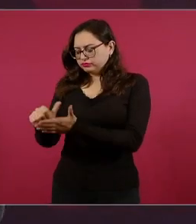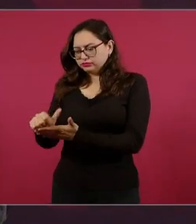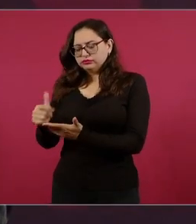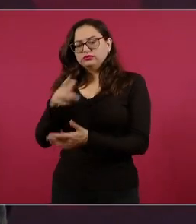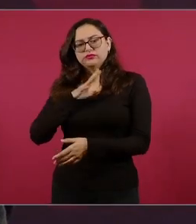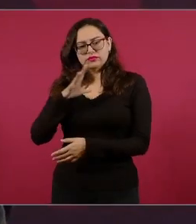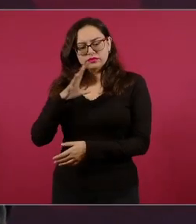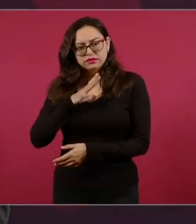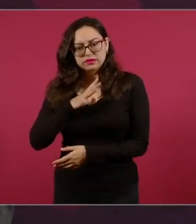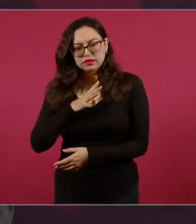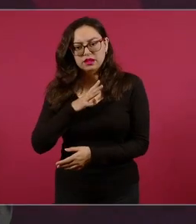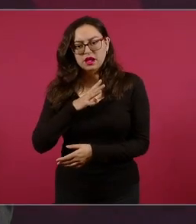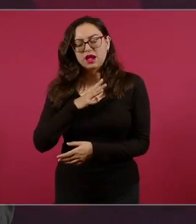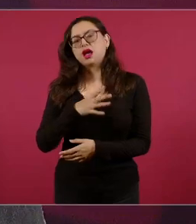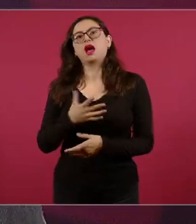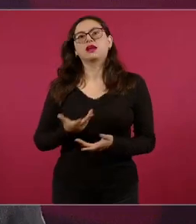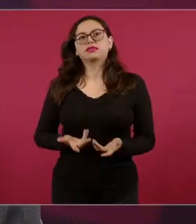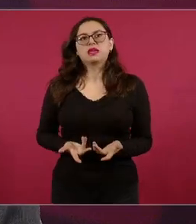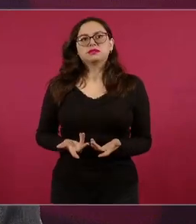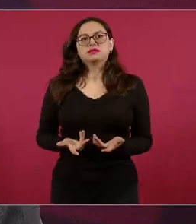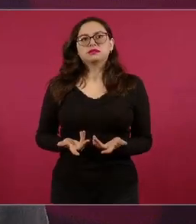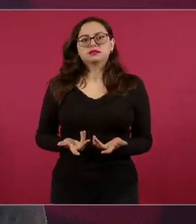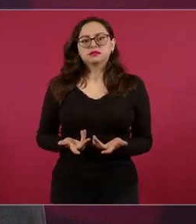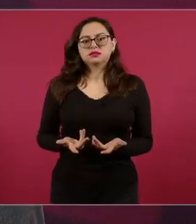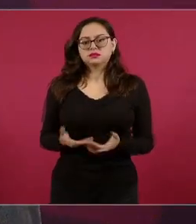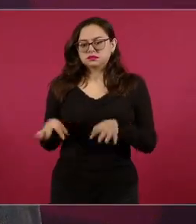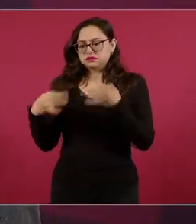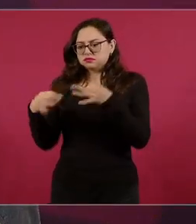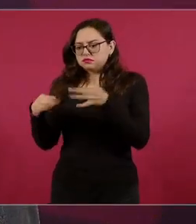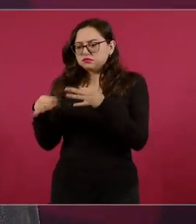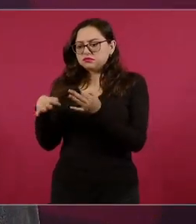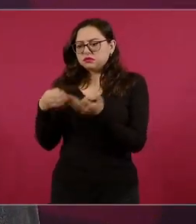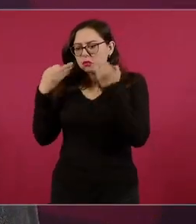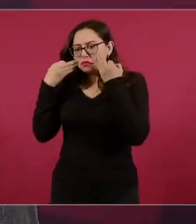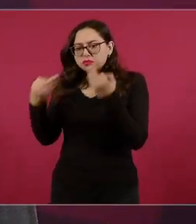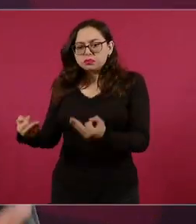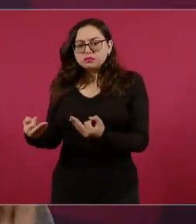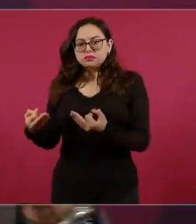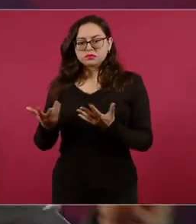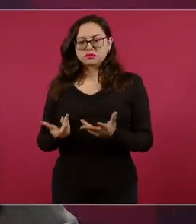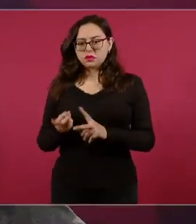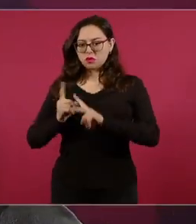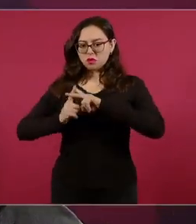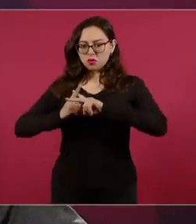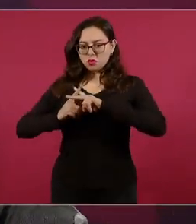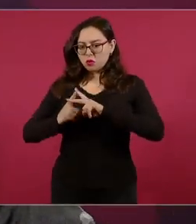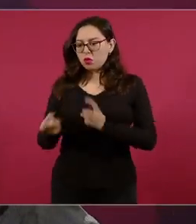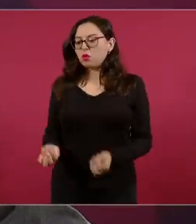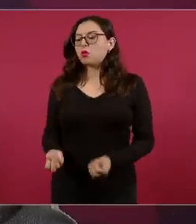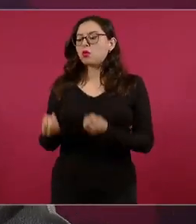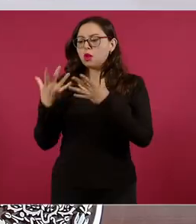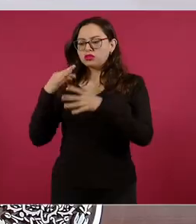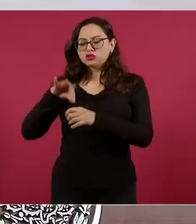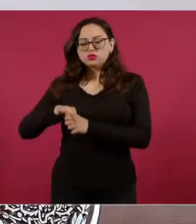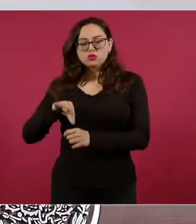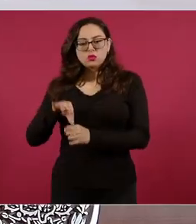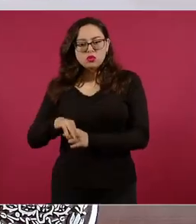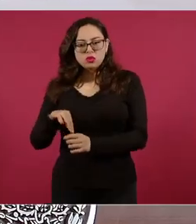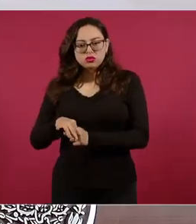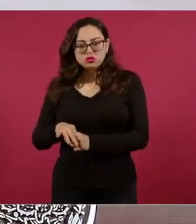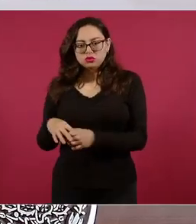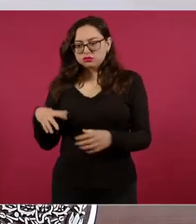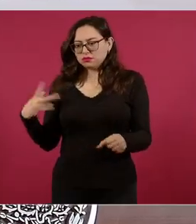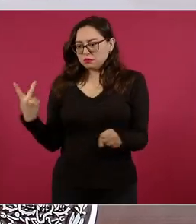constancias para saber qué